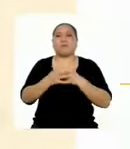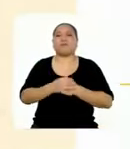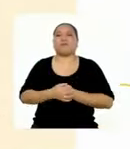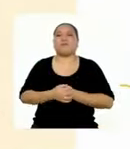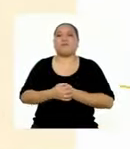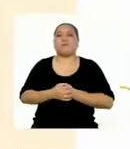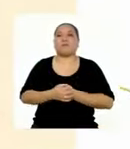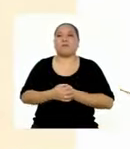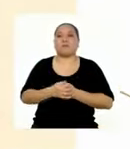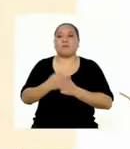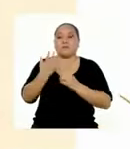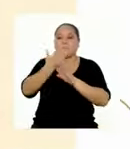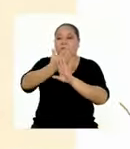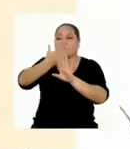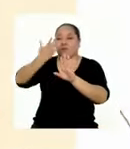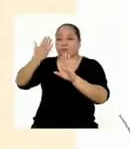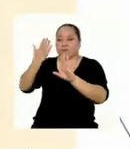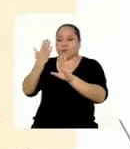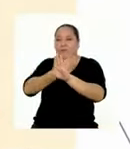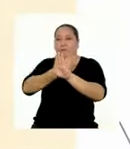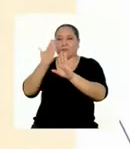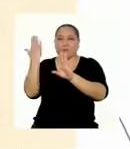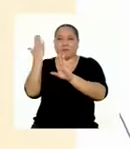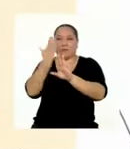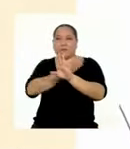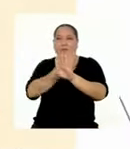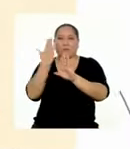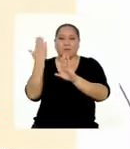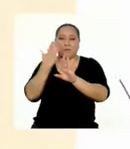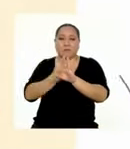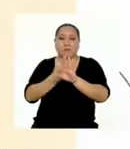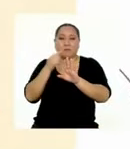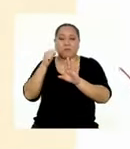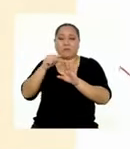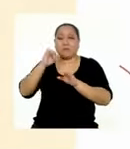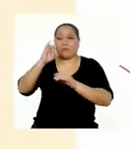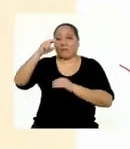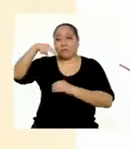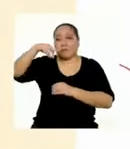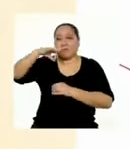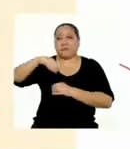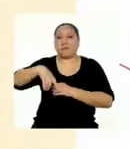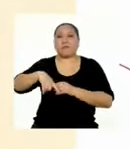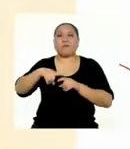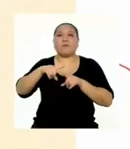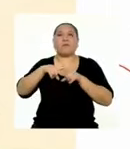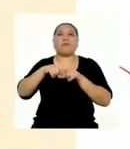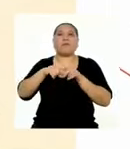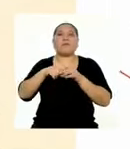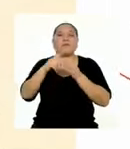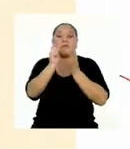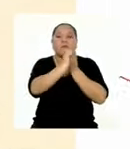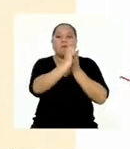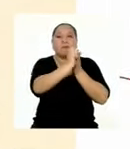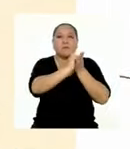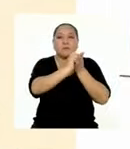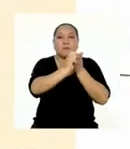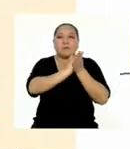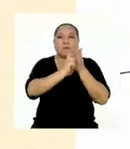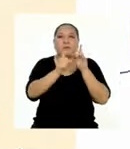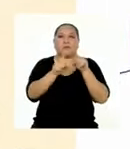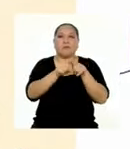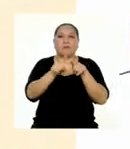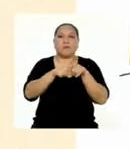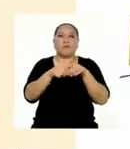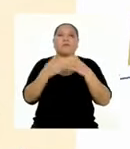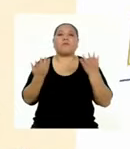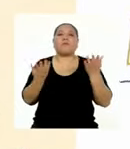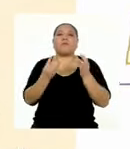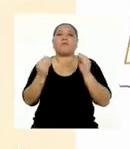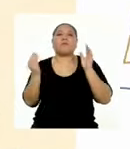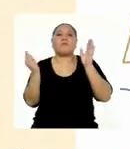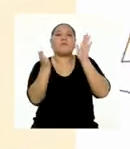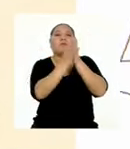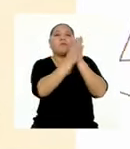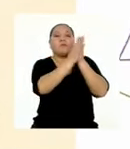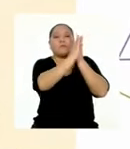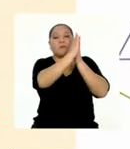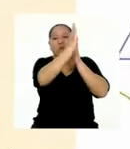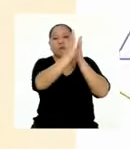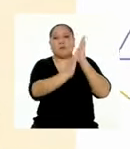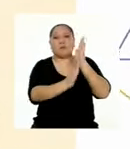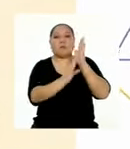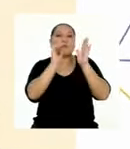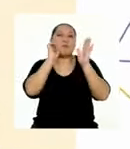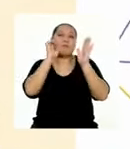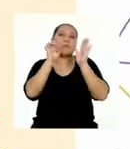El fondo de la infografía va en función no solo del contenido, sino también del soporte donde se publicará.